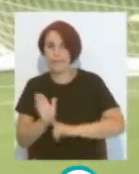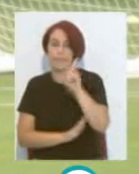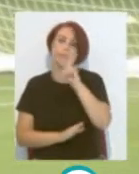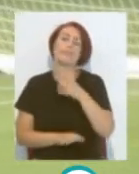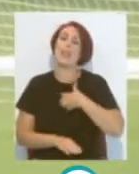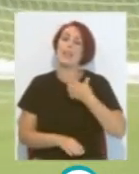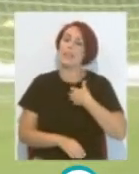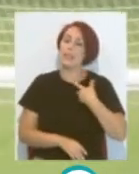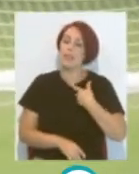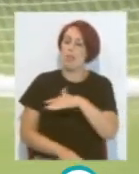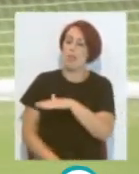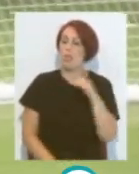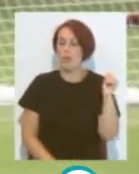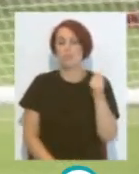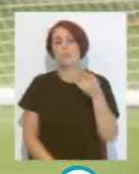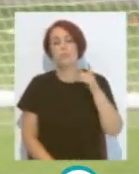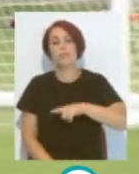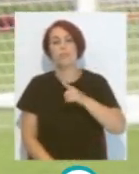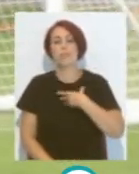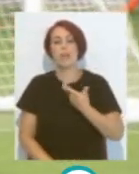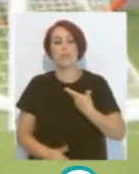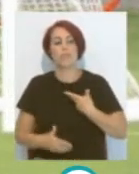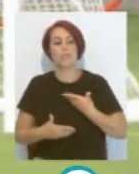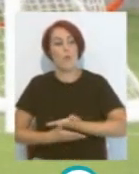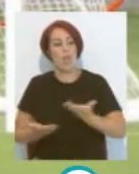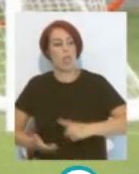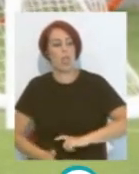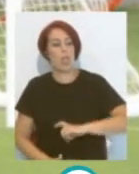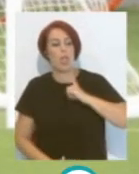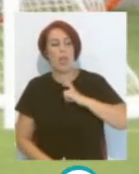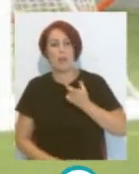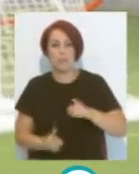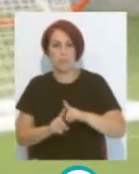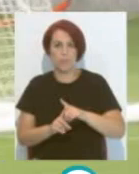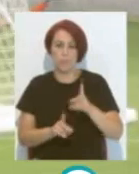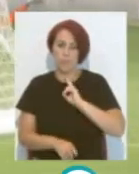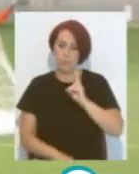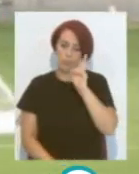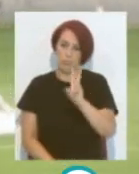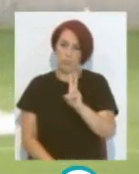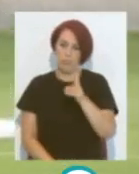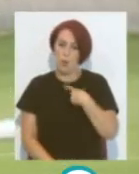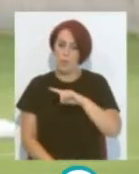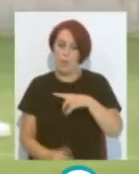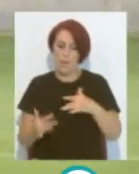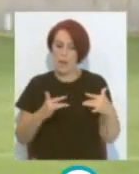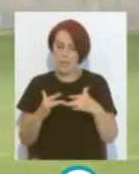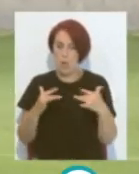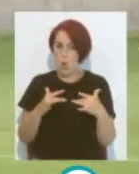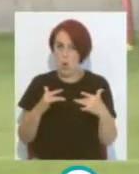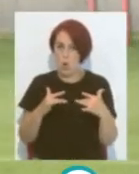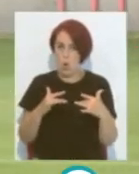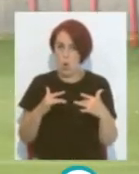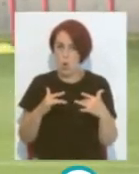argentino Creo que También le ha dado Mucha confianza Como estamos viendo En ese primer partido Frente